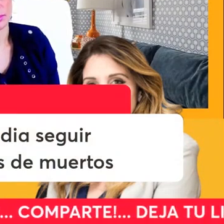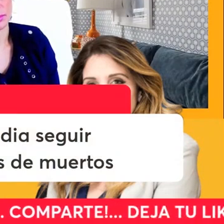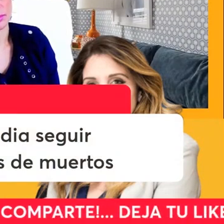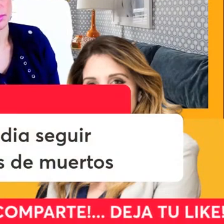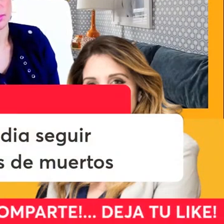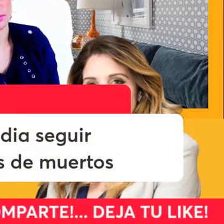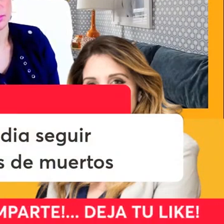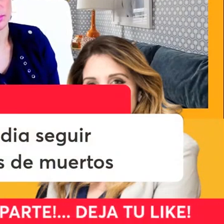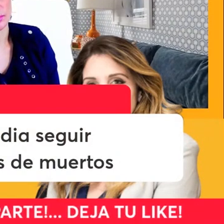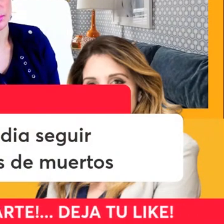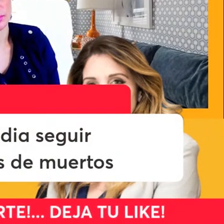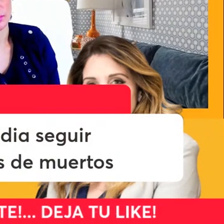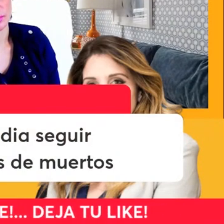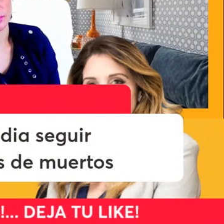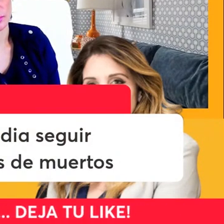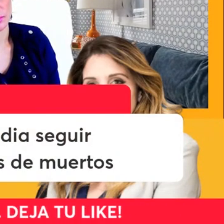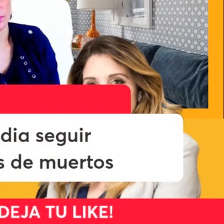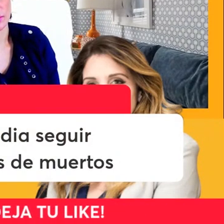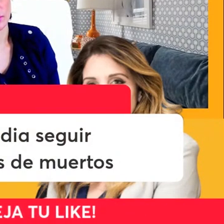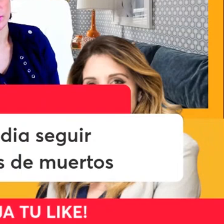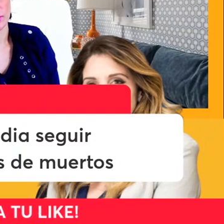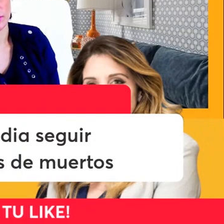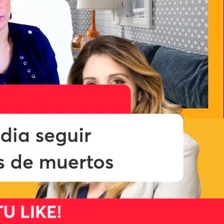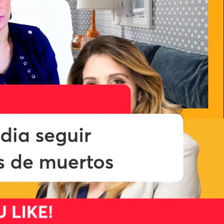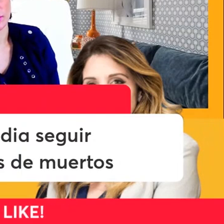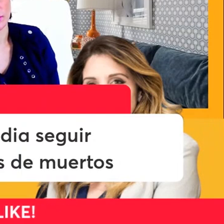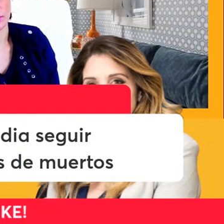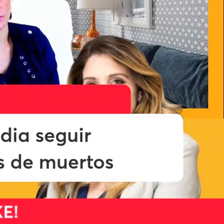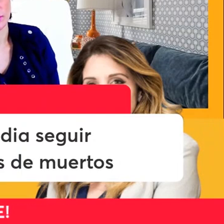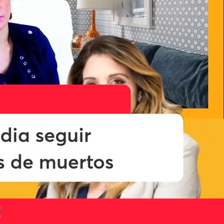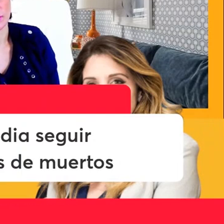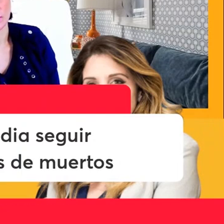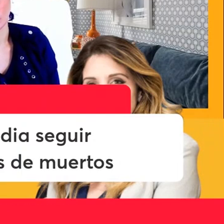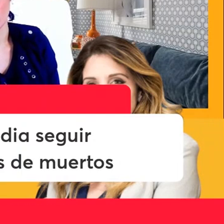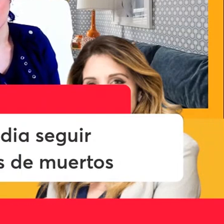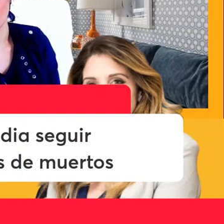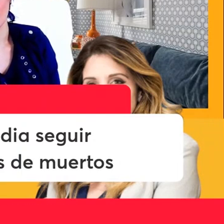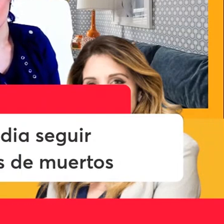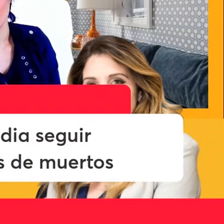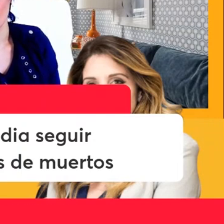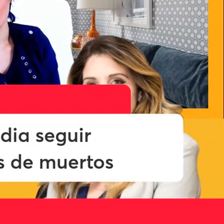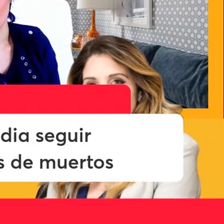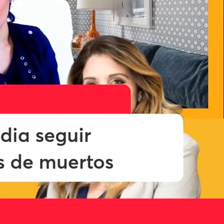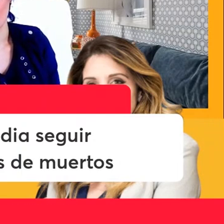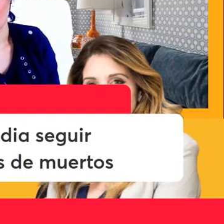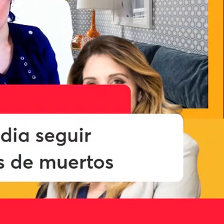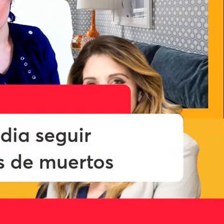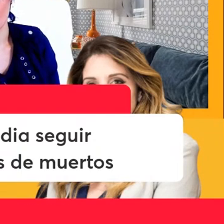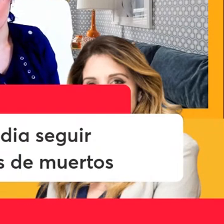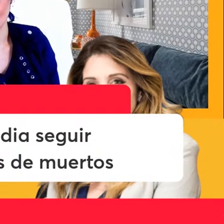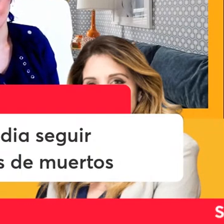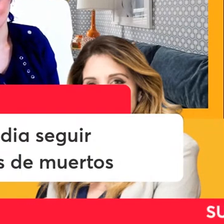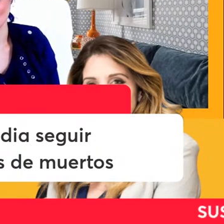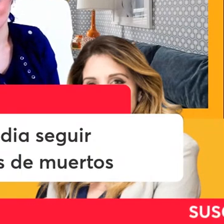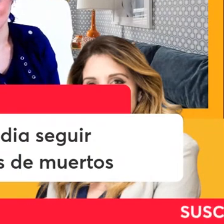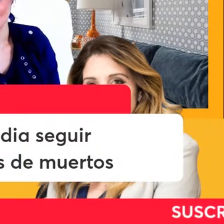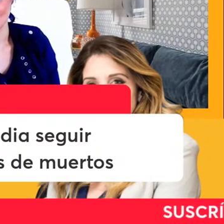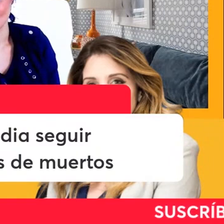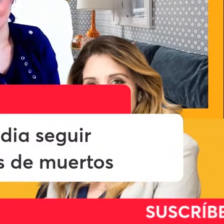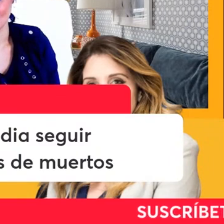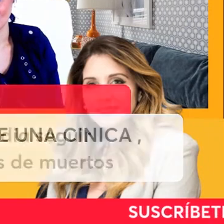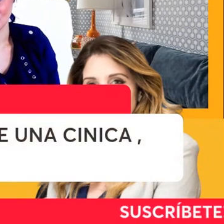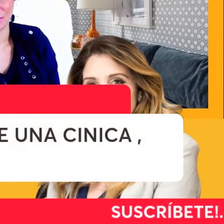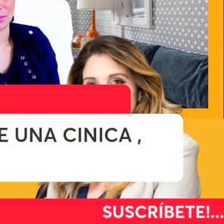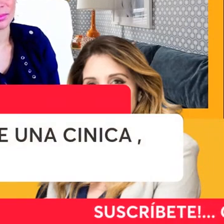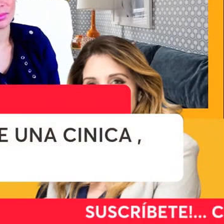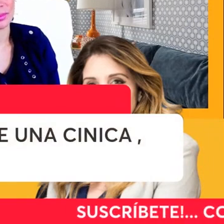el show pues dijo lo mismo que mientras ellos no se rindan y cuando me da mucha gracia porque cuando ellos dicen eso a